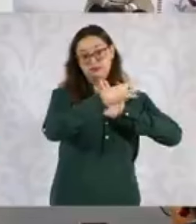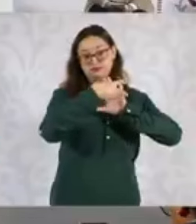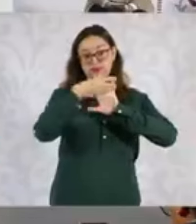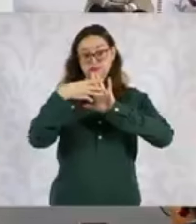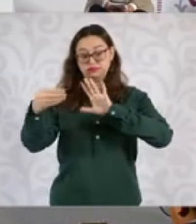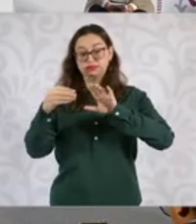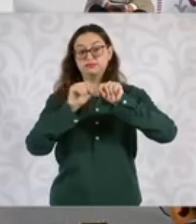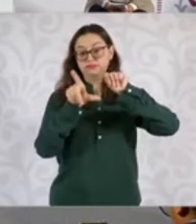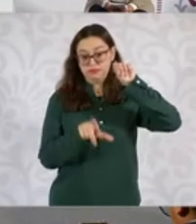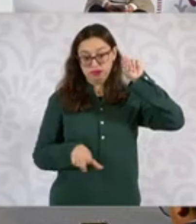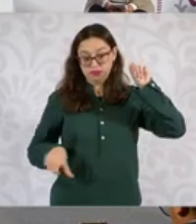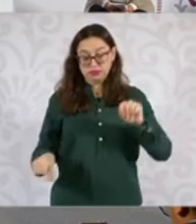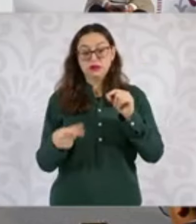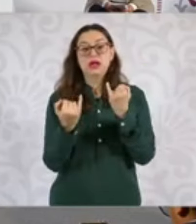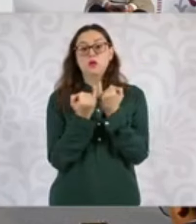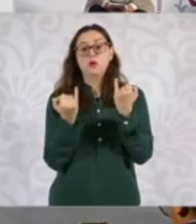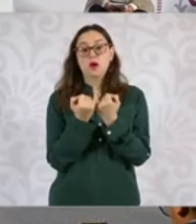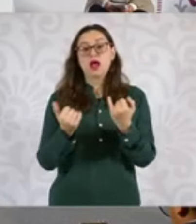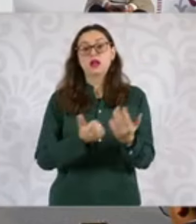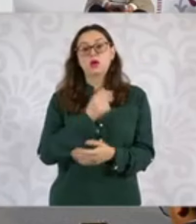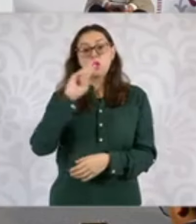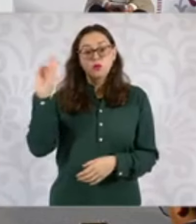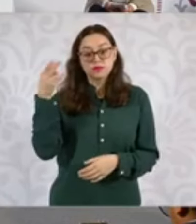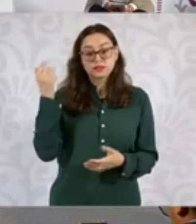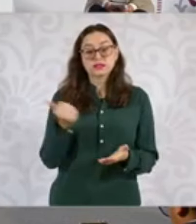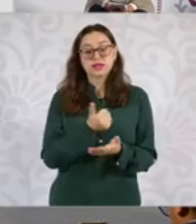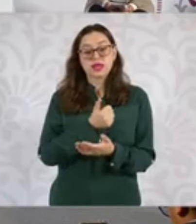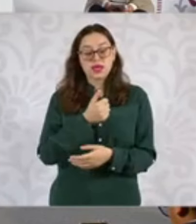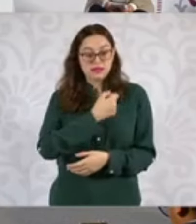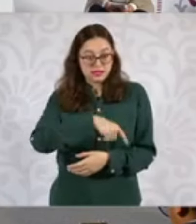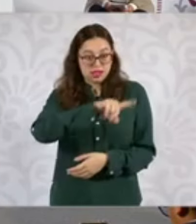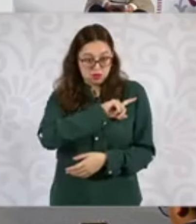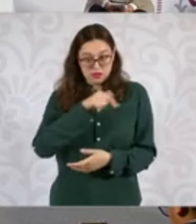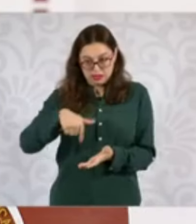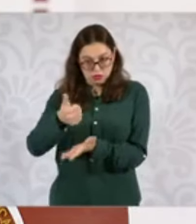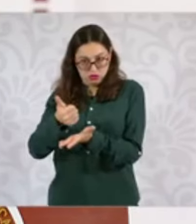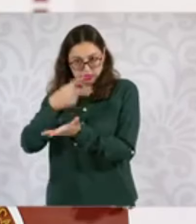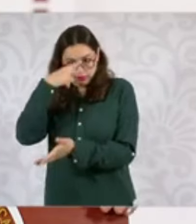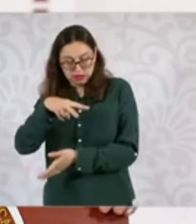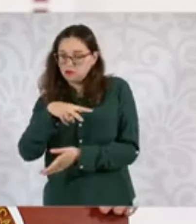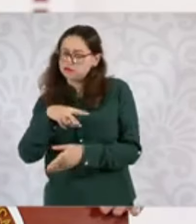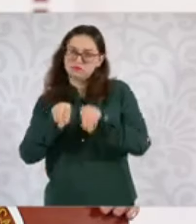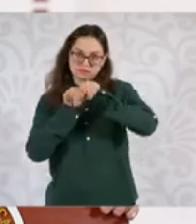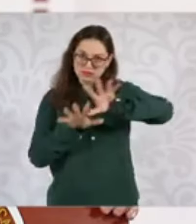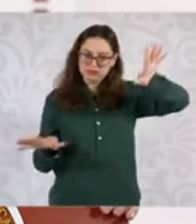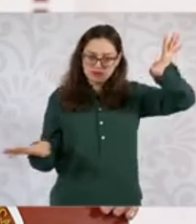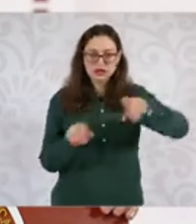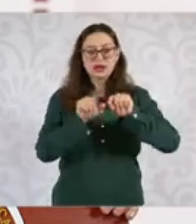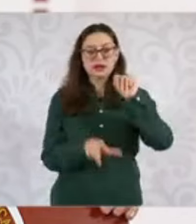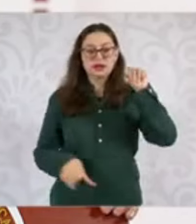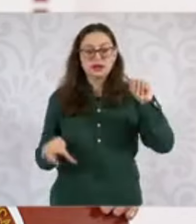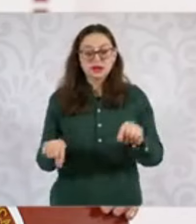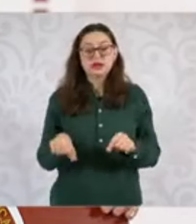Universidad de la Salud que crecerá en 10 nuevas sedes para albergar a 25 mil